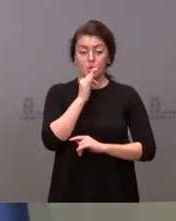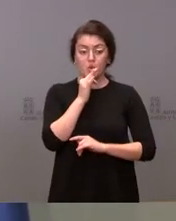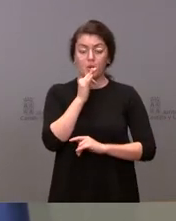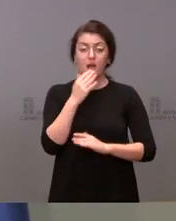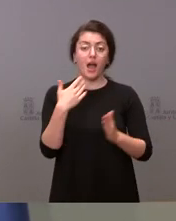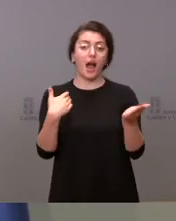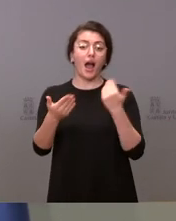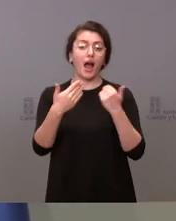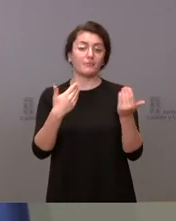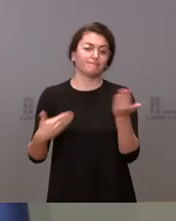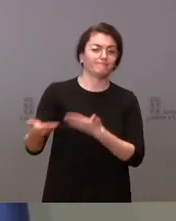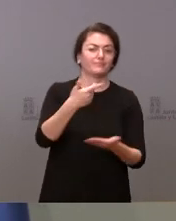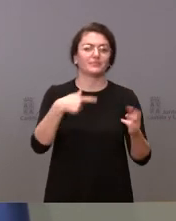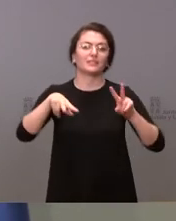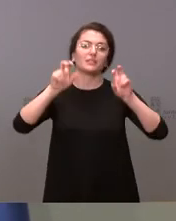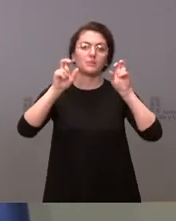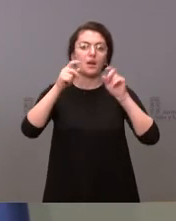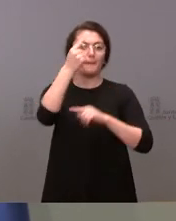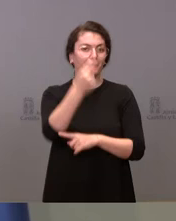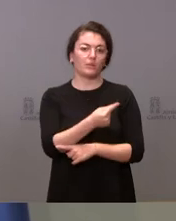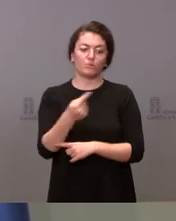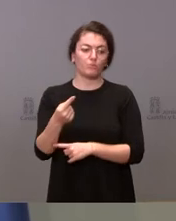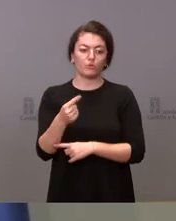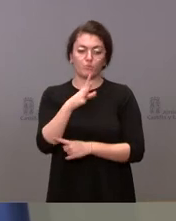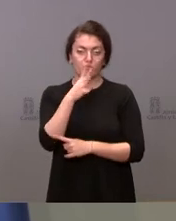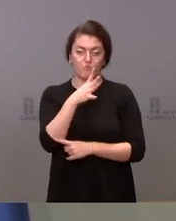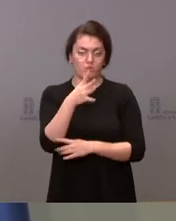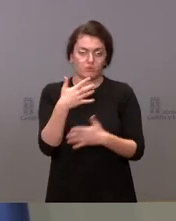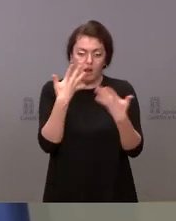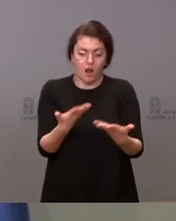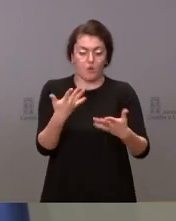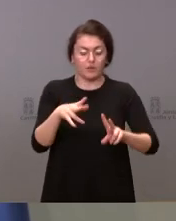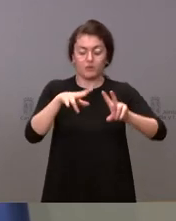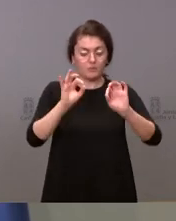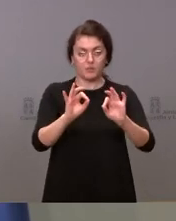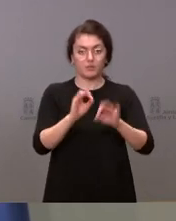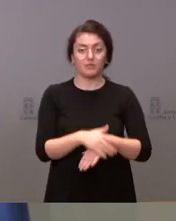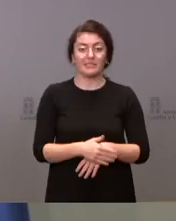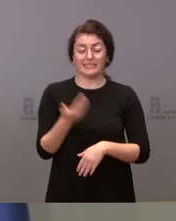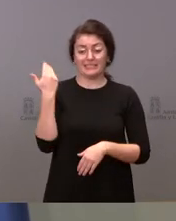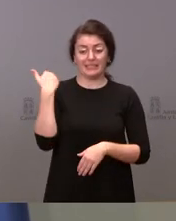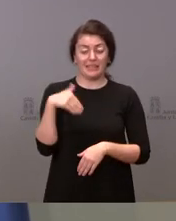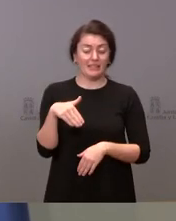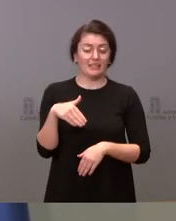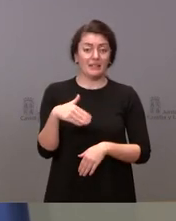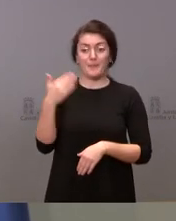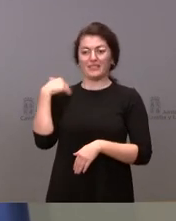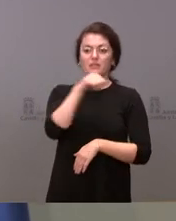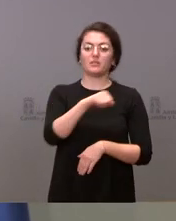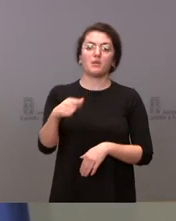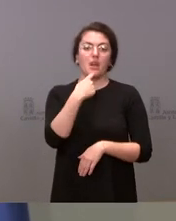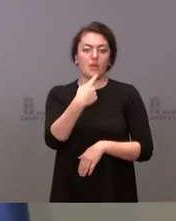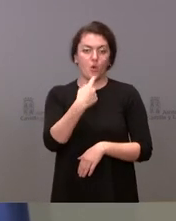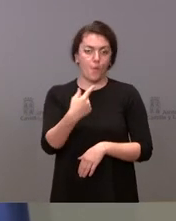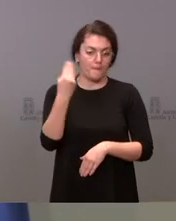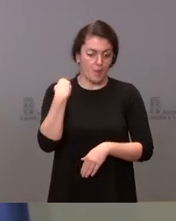del presupuesto, que es de lo que se trata ahora. Pero, insisto, lo dijimos la semana pasada y también lo decimos hoy, si